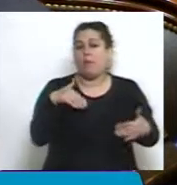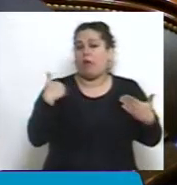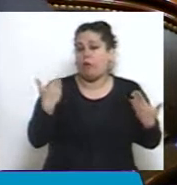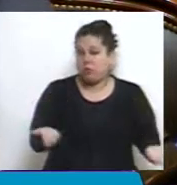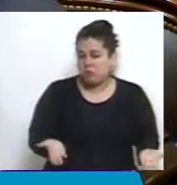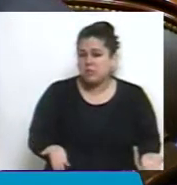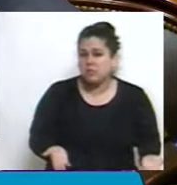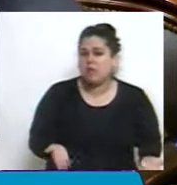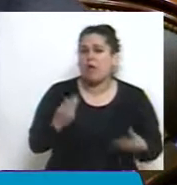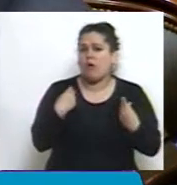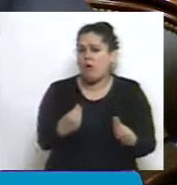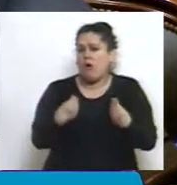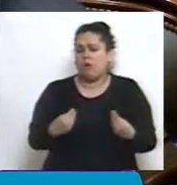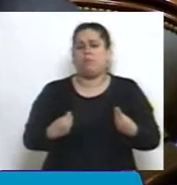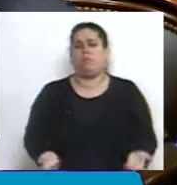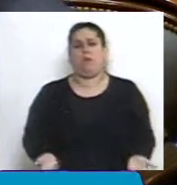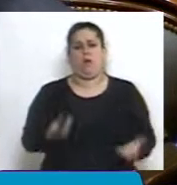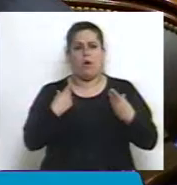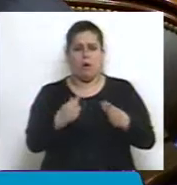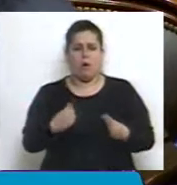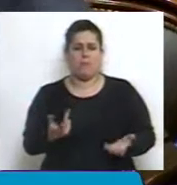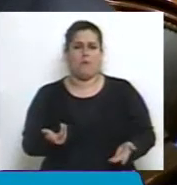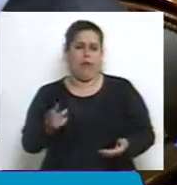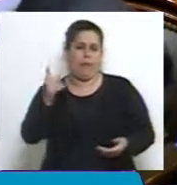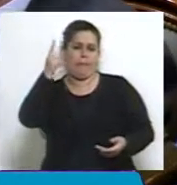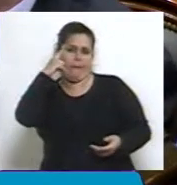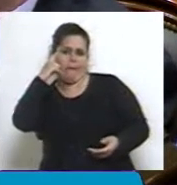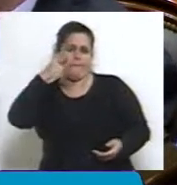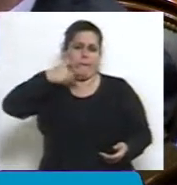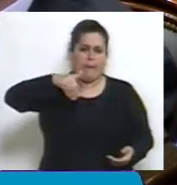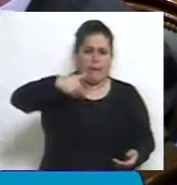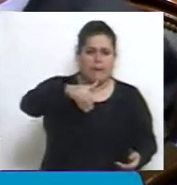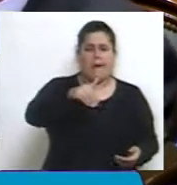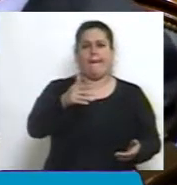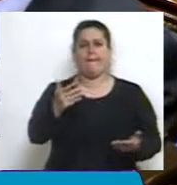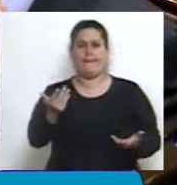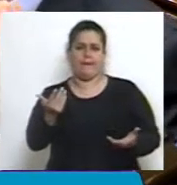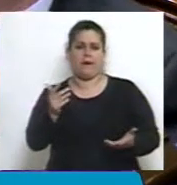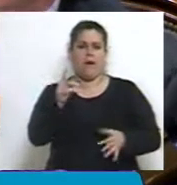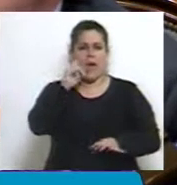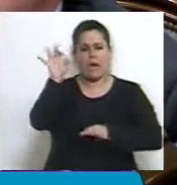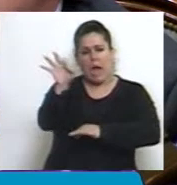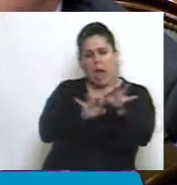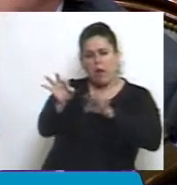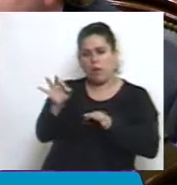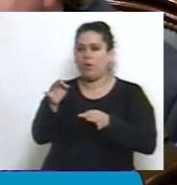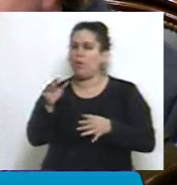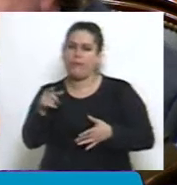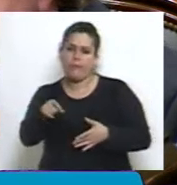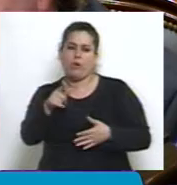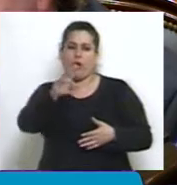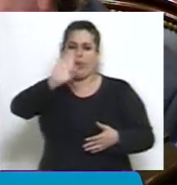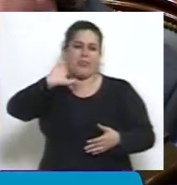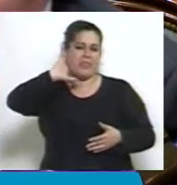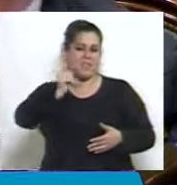Entonces, ¿cómo puede ser que se esté previendo ese cálculo del 16